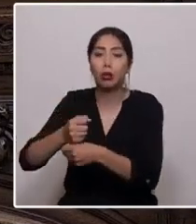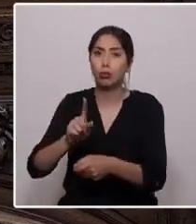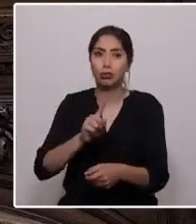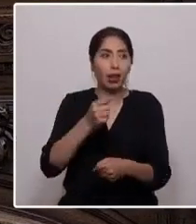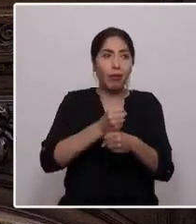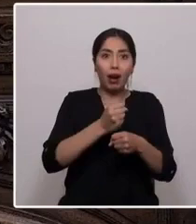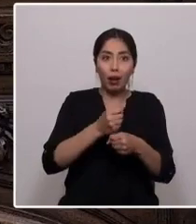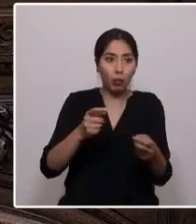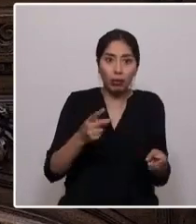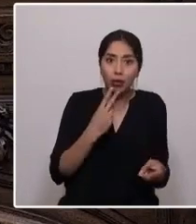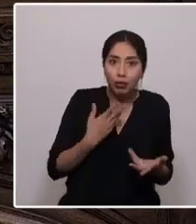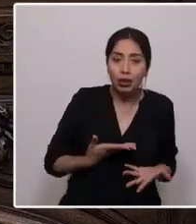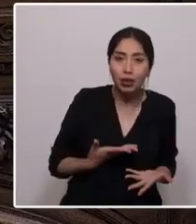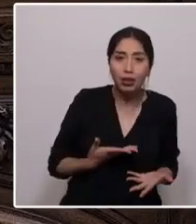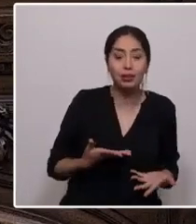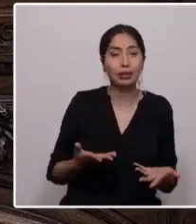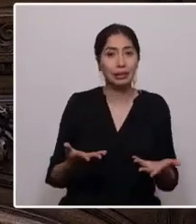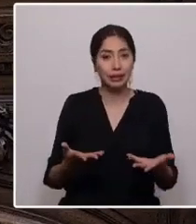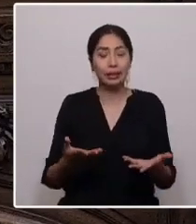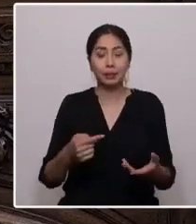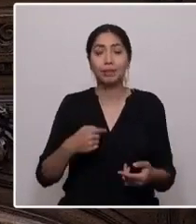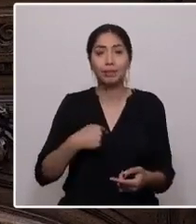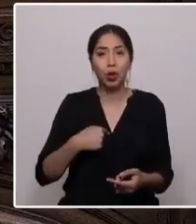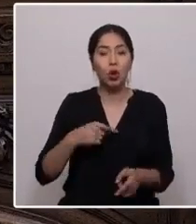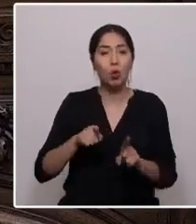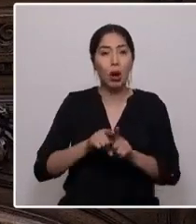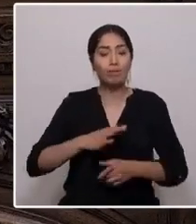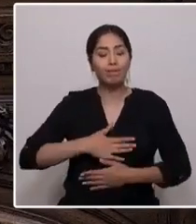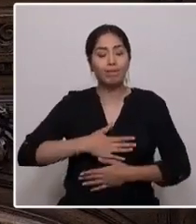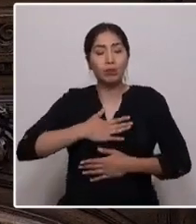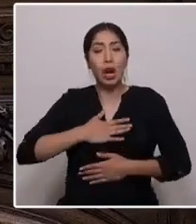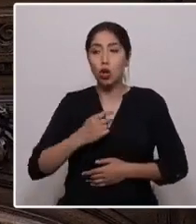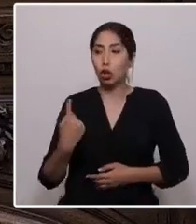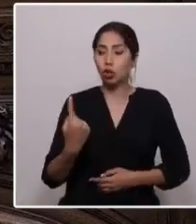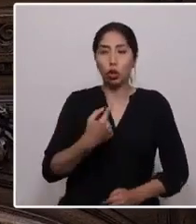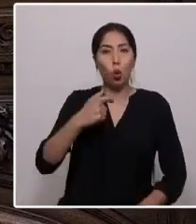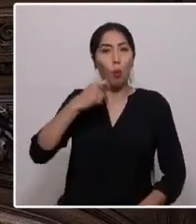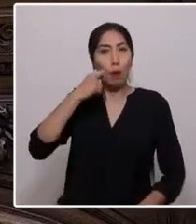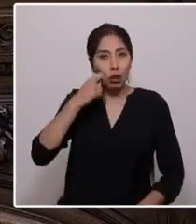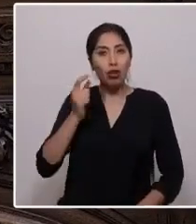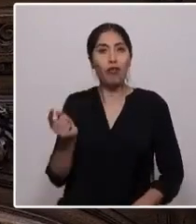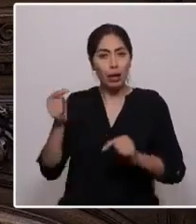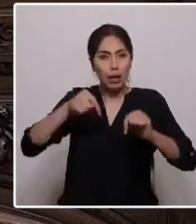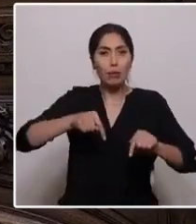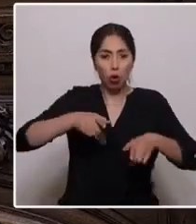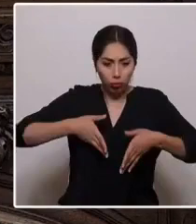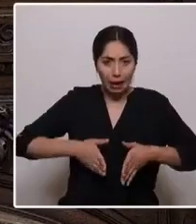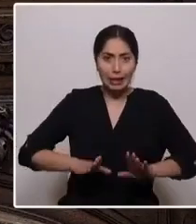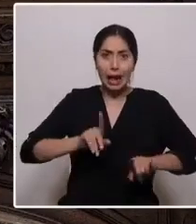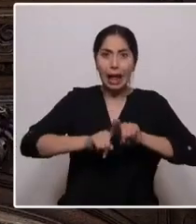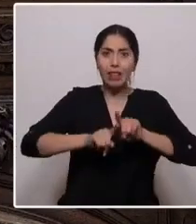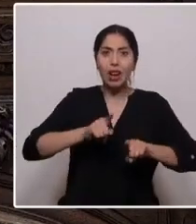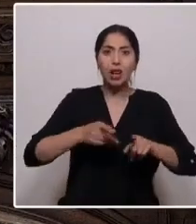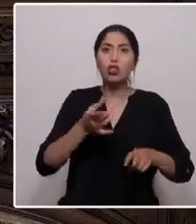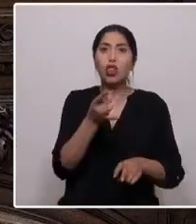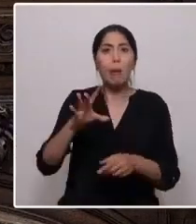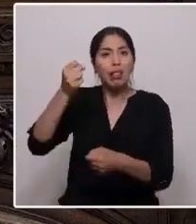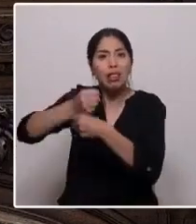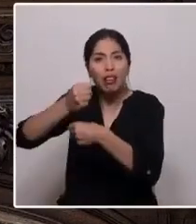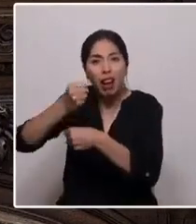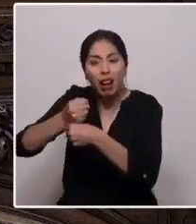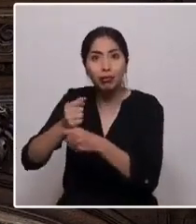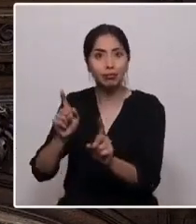todo eso provoca, pero también la convicción de que como seres humanos vinimos a la Tierra a hacer algo más que solo producir para